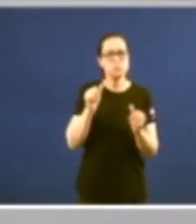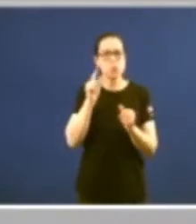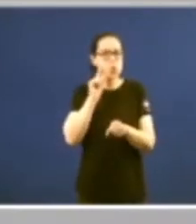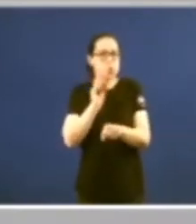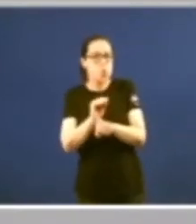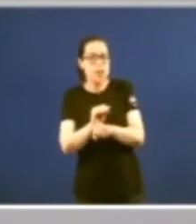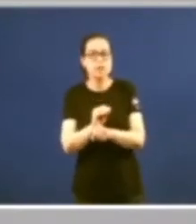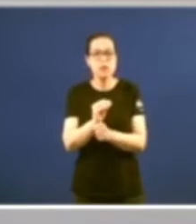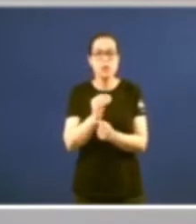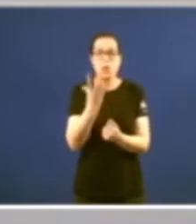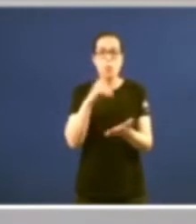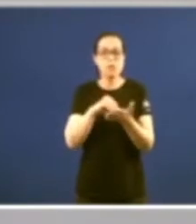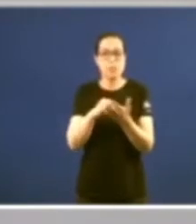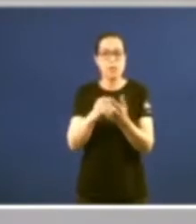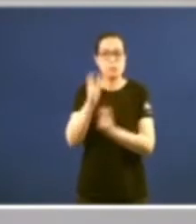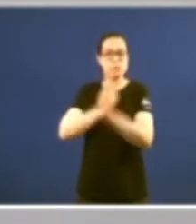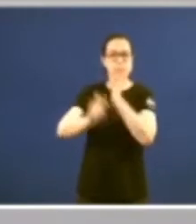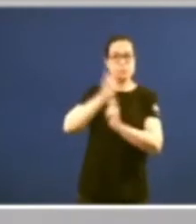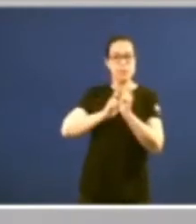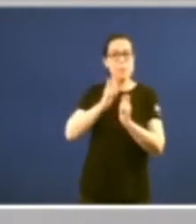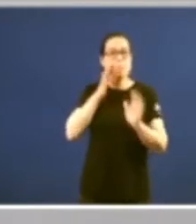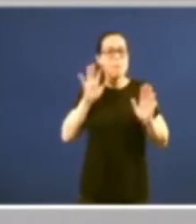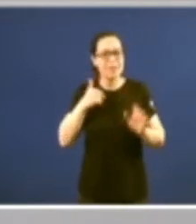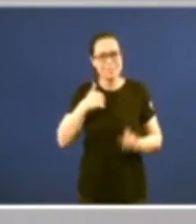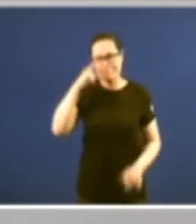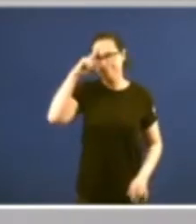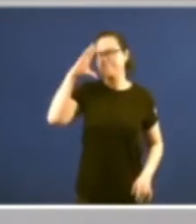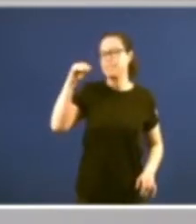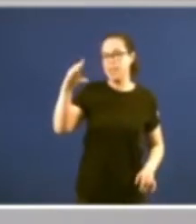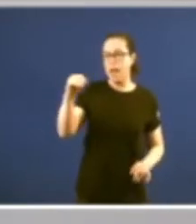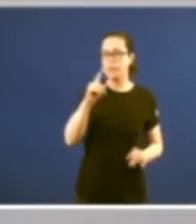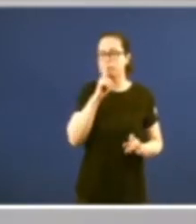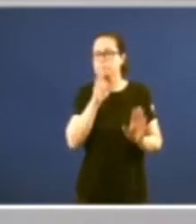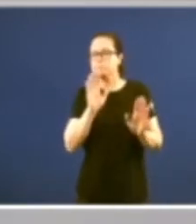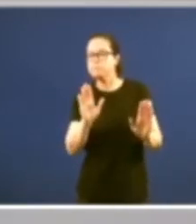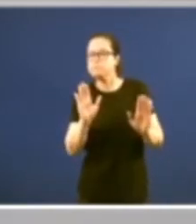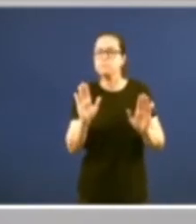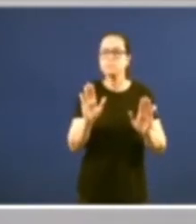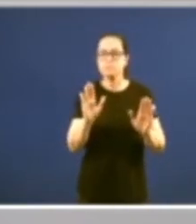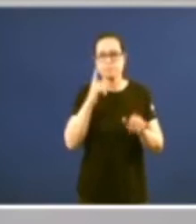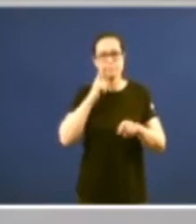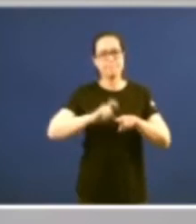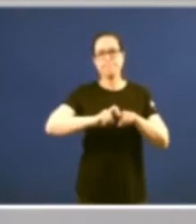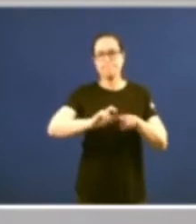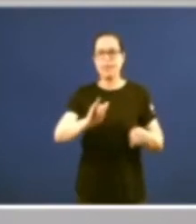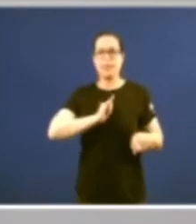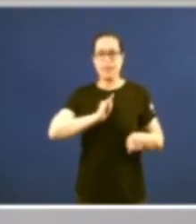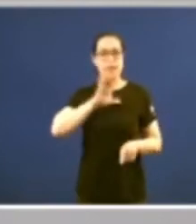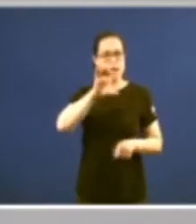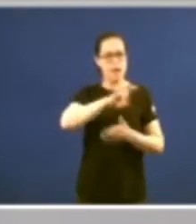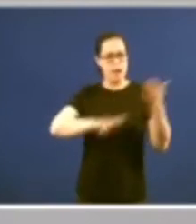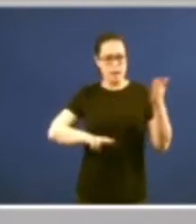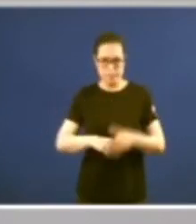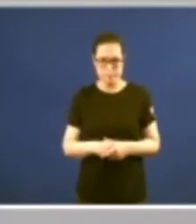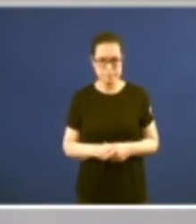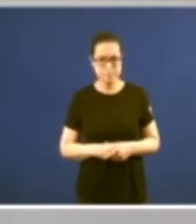critica sin olvidar esa prudencia sabia que caracteriza a todos los que integran la comunidad autónoma de Galicia